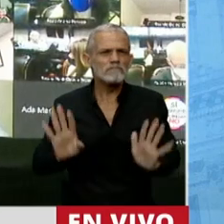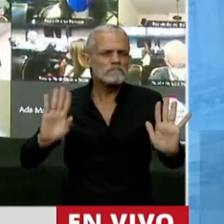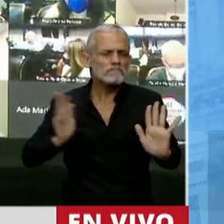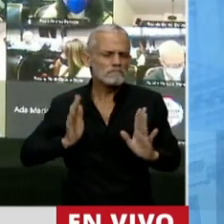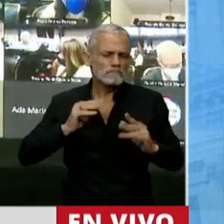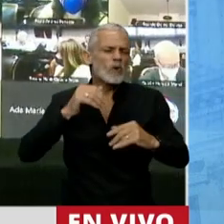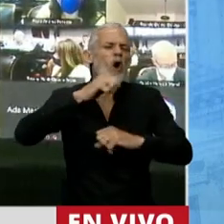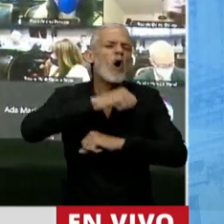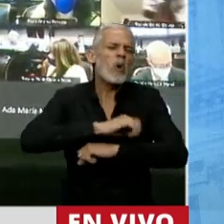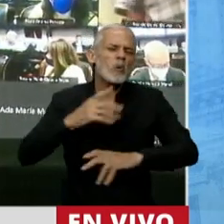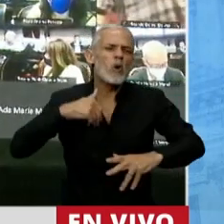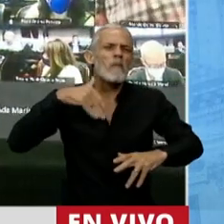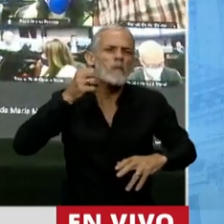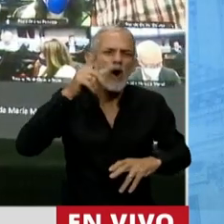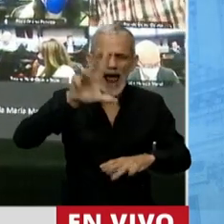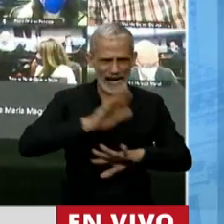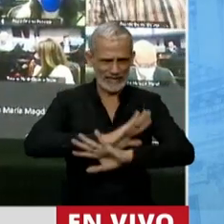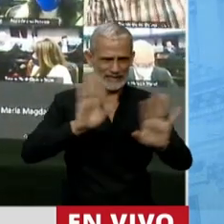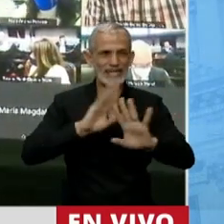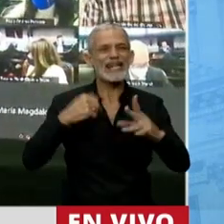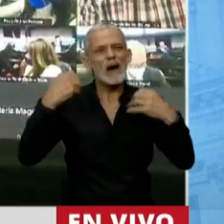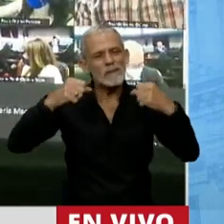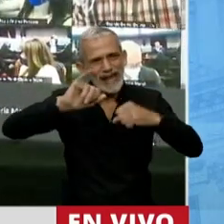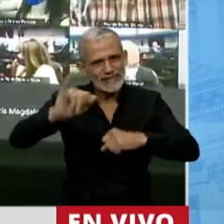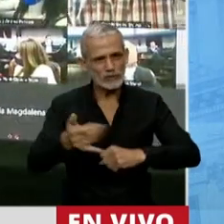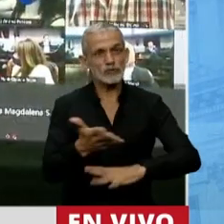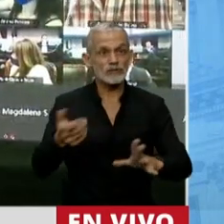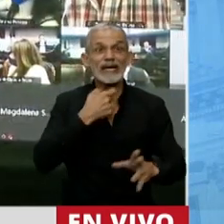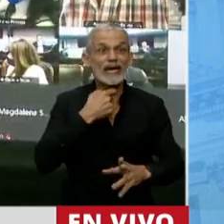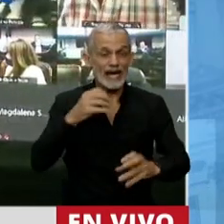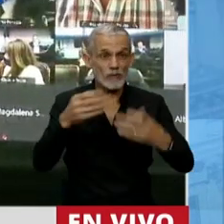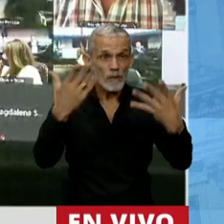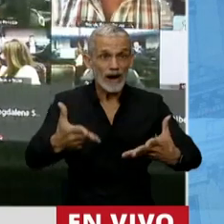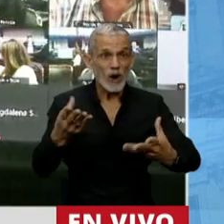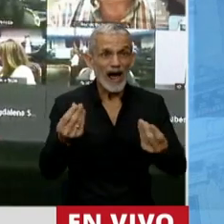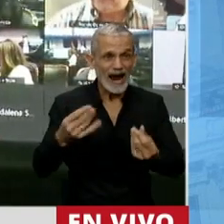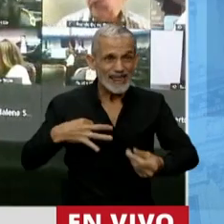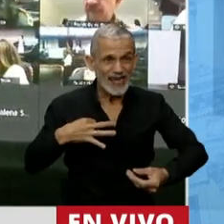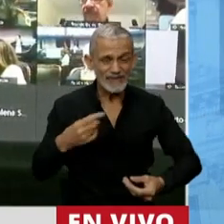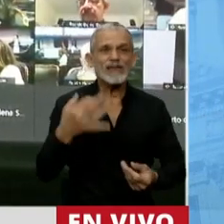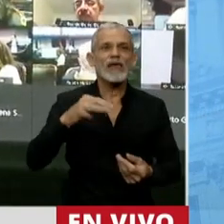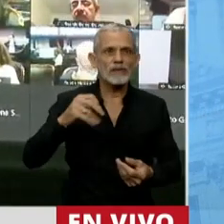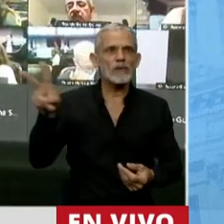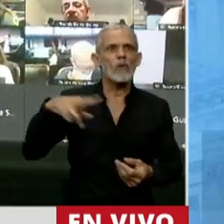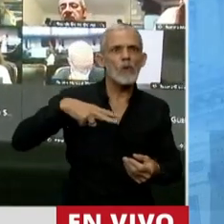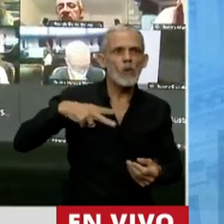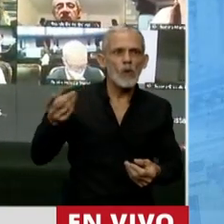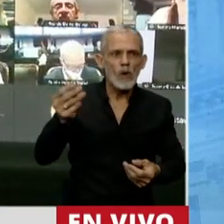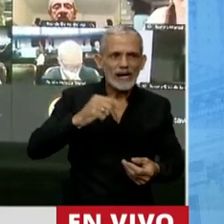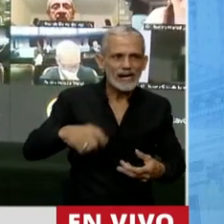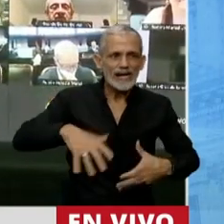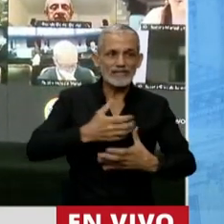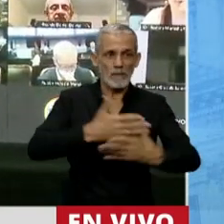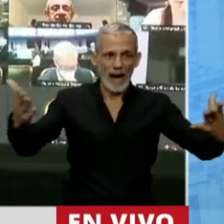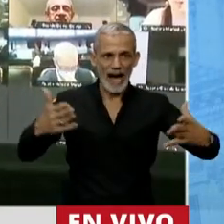voy a meter en un tema moral, me voy a meter en un tema práctico. Si queremos vivir mejor, tenemos que generar más riqueza. Y la